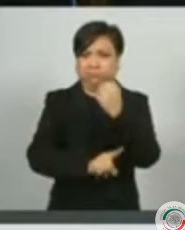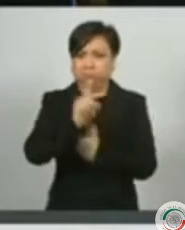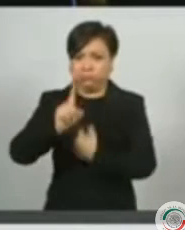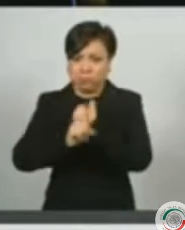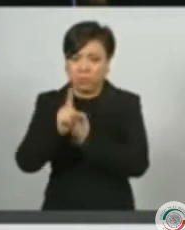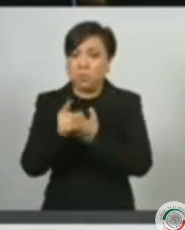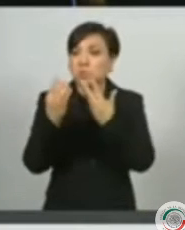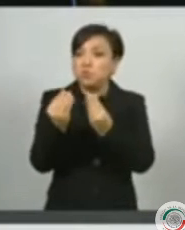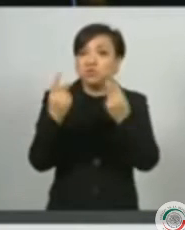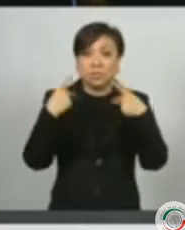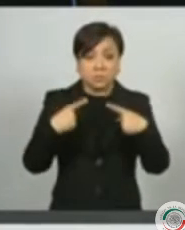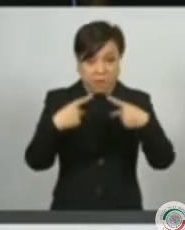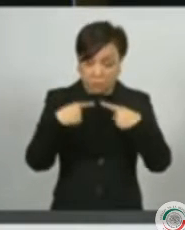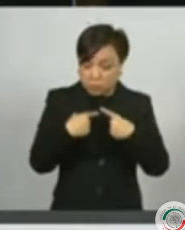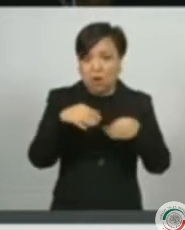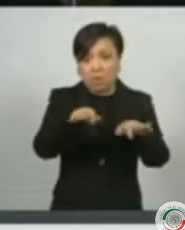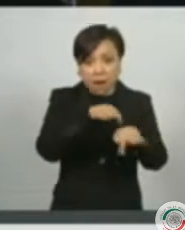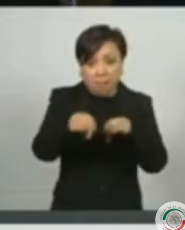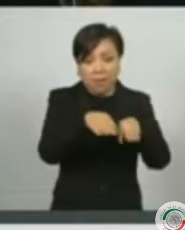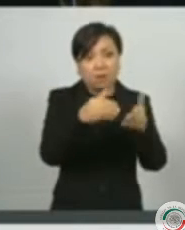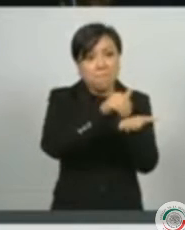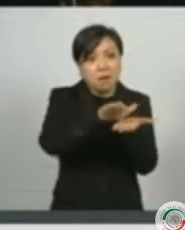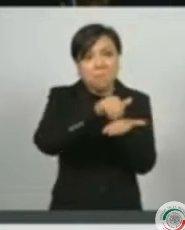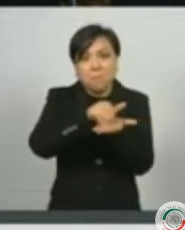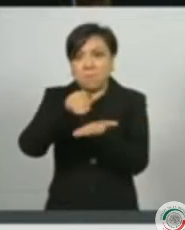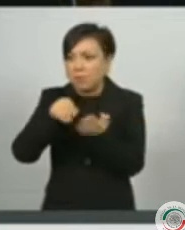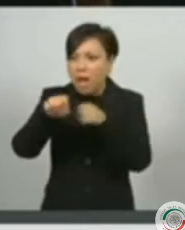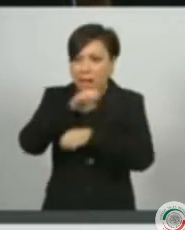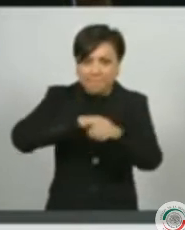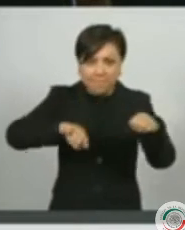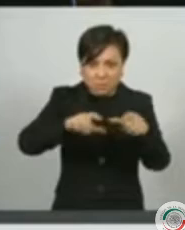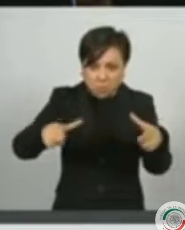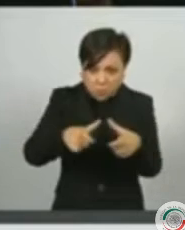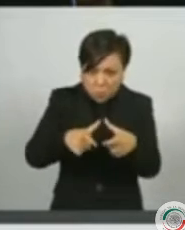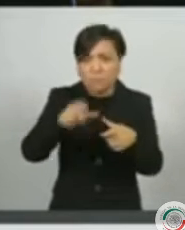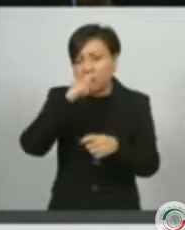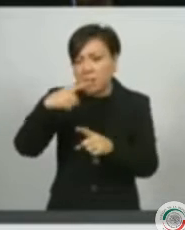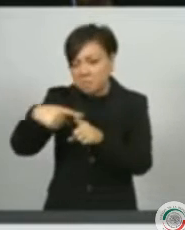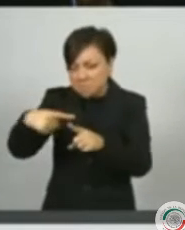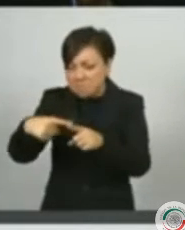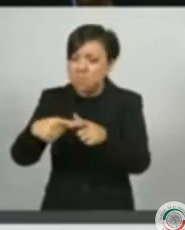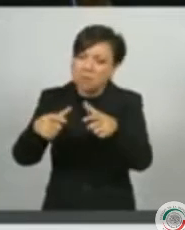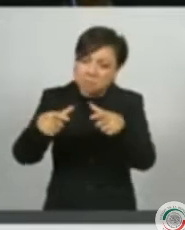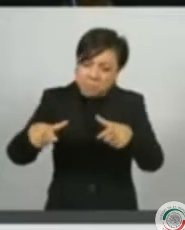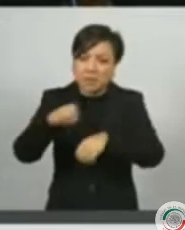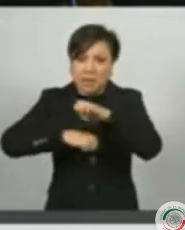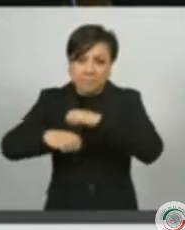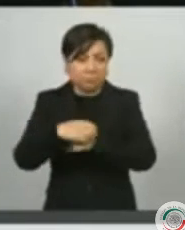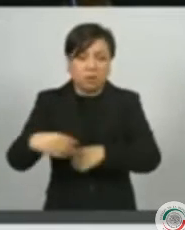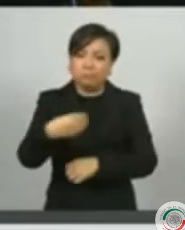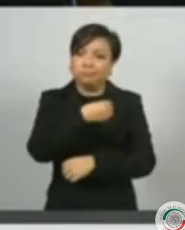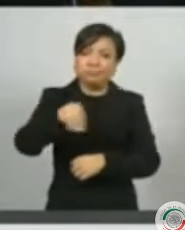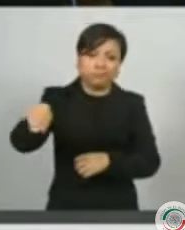personas han perdido el trabajo al quebrar los cientos de miles de empresas pequeñas y medianas debido al cierre obligado